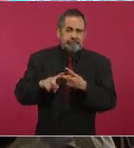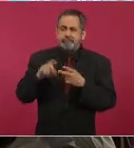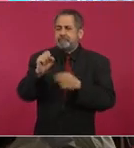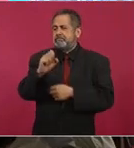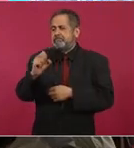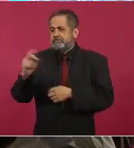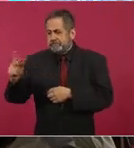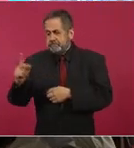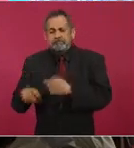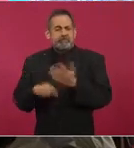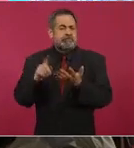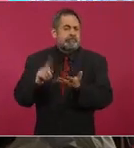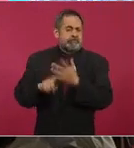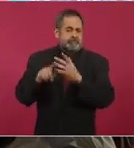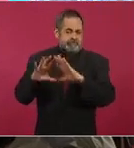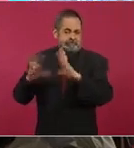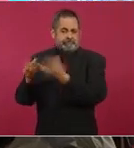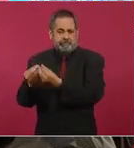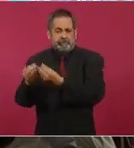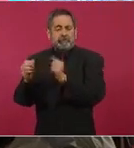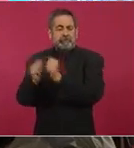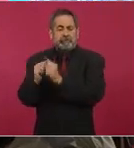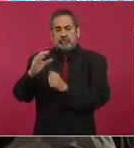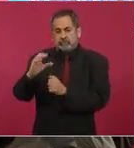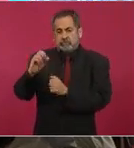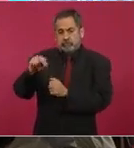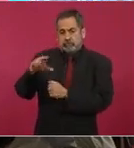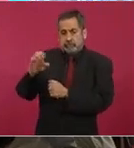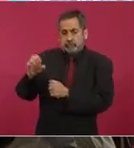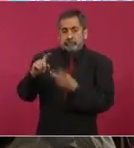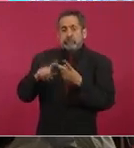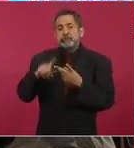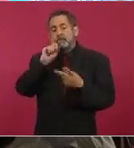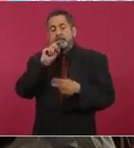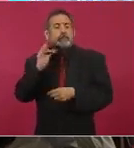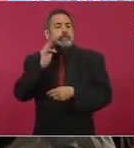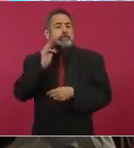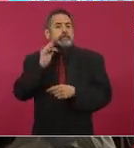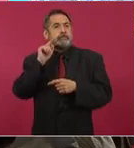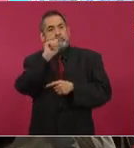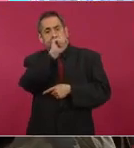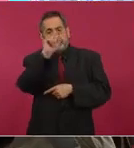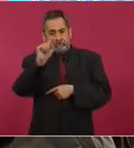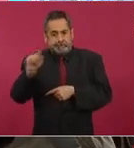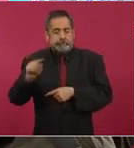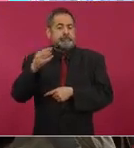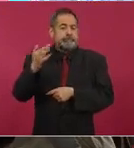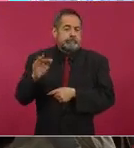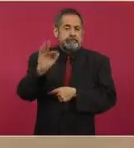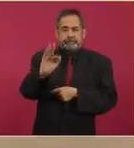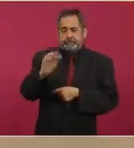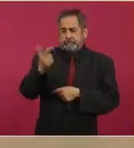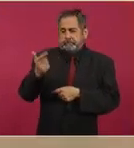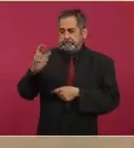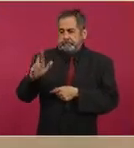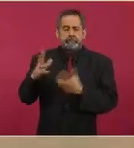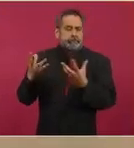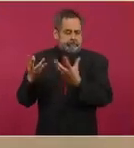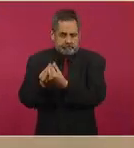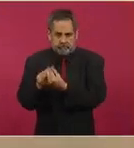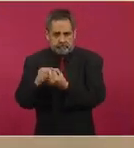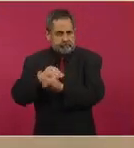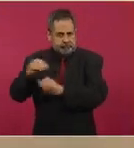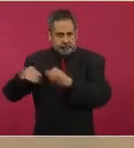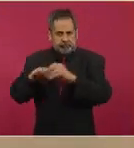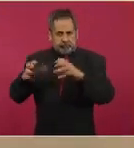Protección Ciudadana, a través de la CONACE y las Fiscalías Locales y la Fiscalía General de la República. En primer